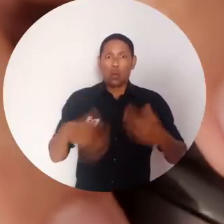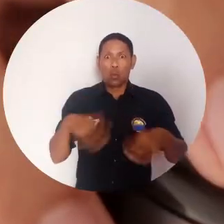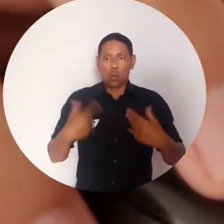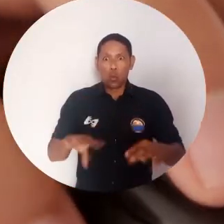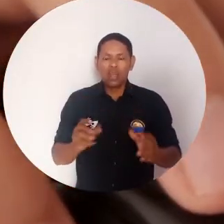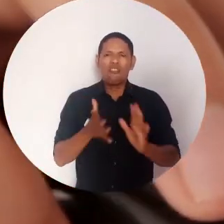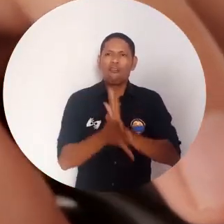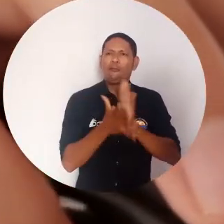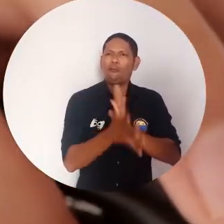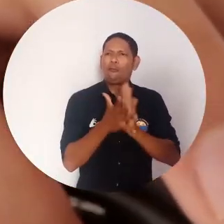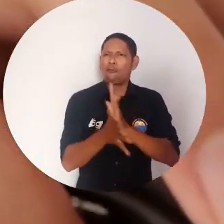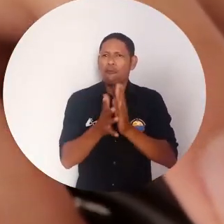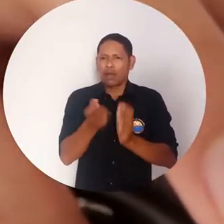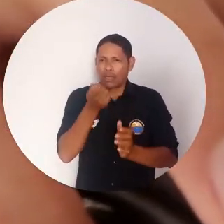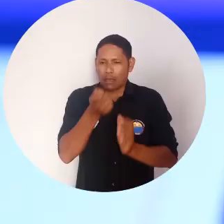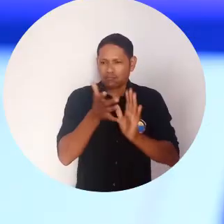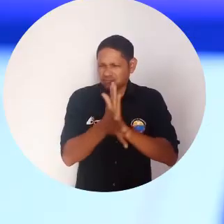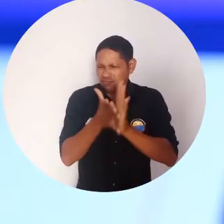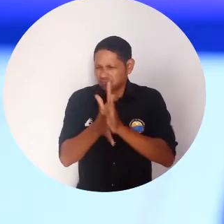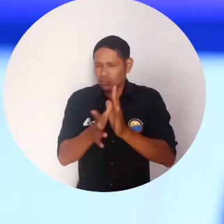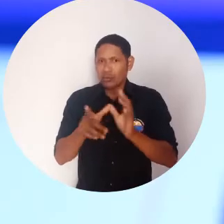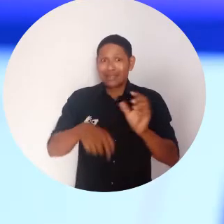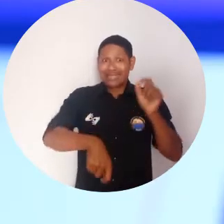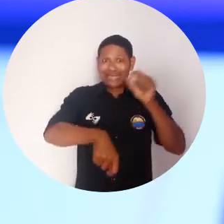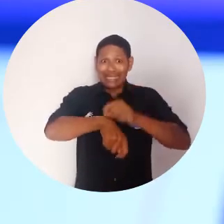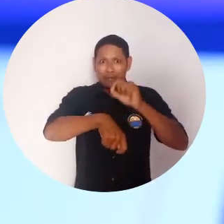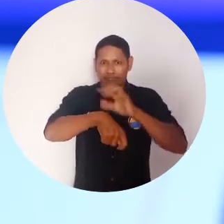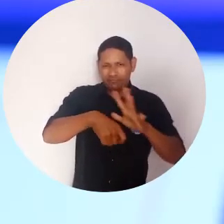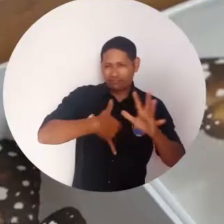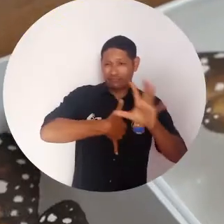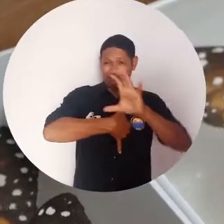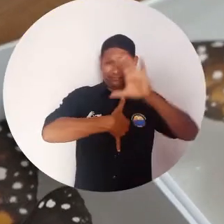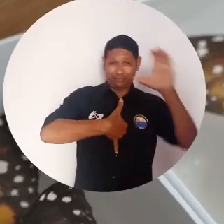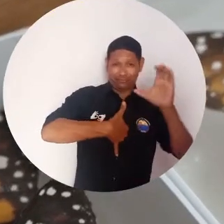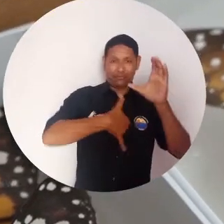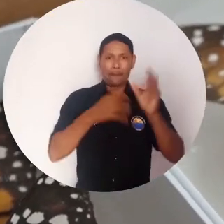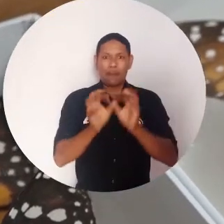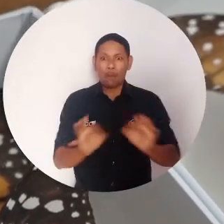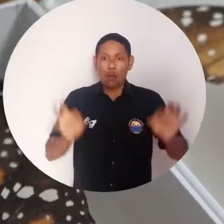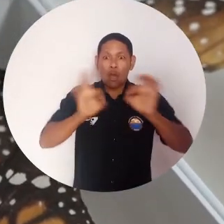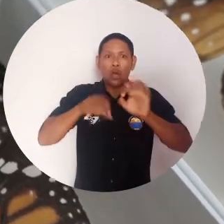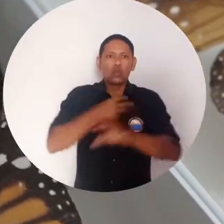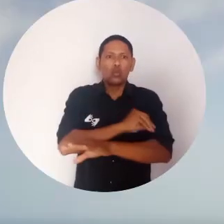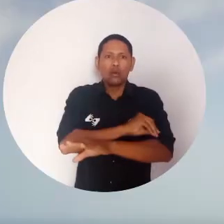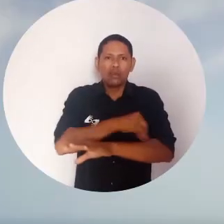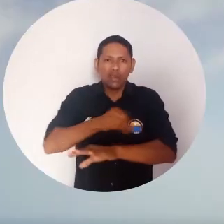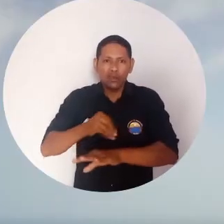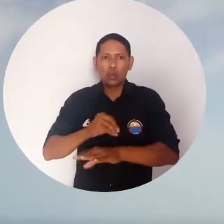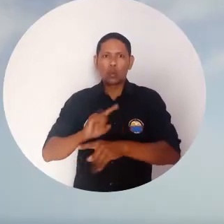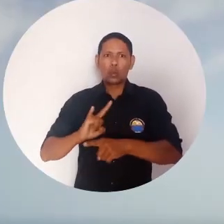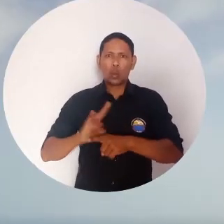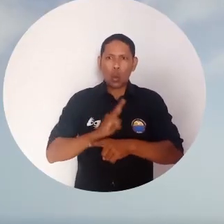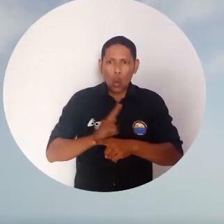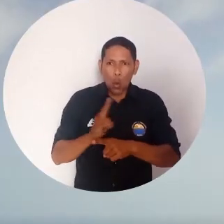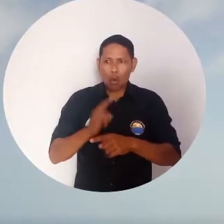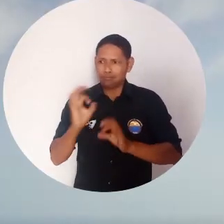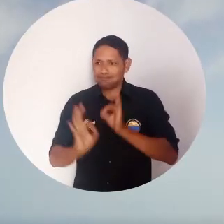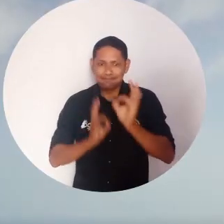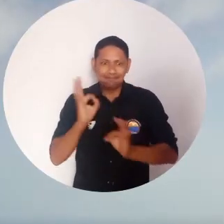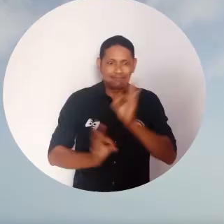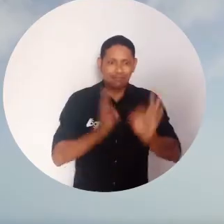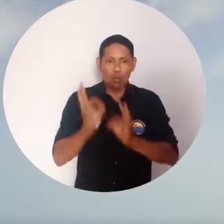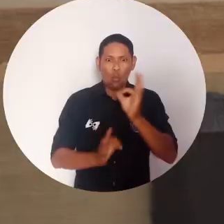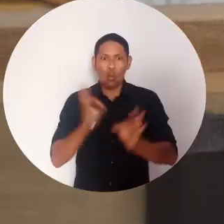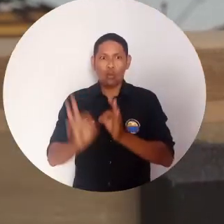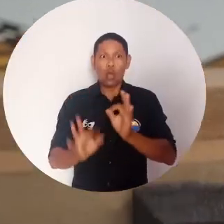significativamente a consolidar información minuciosa sobre los insectos endémicos de la región caribe para mejorar la gestión, el uso y la